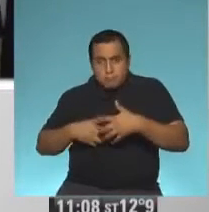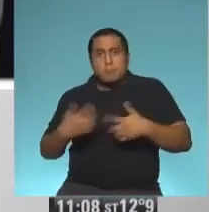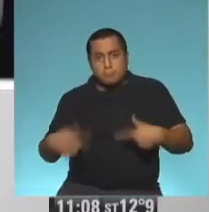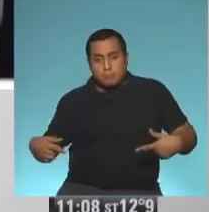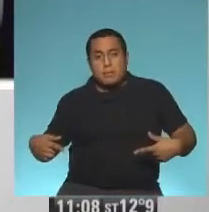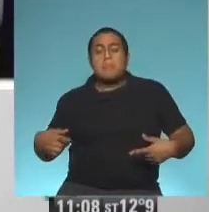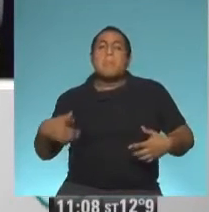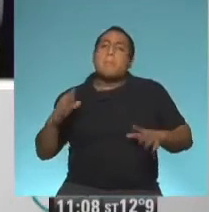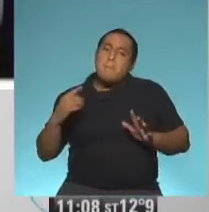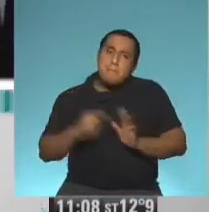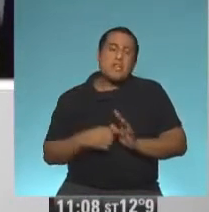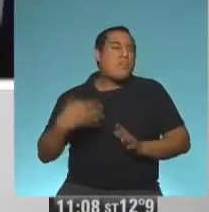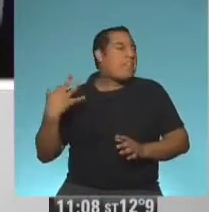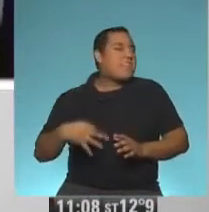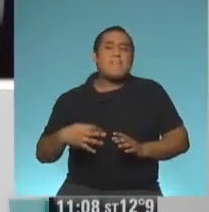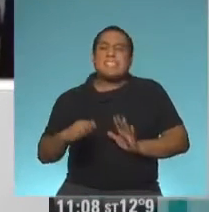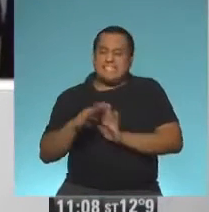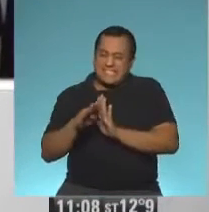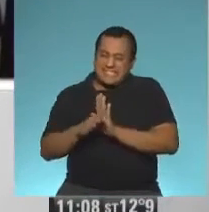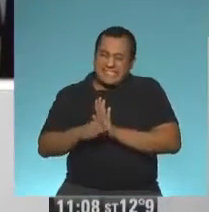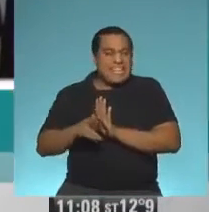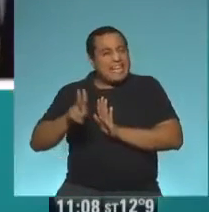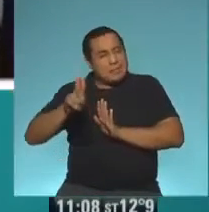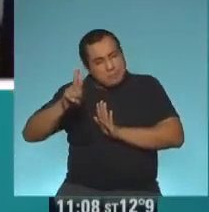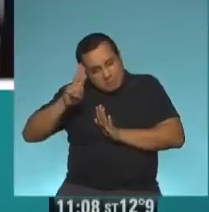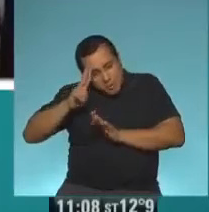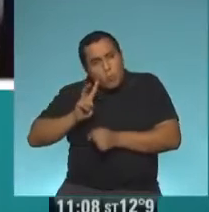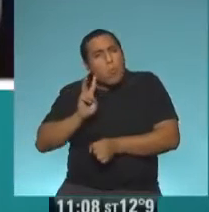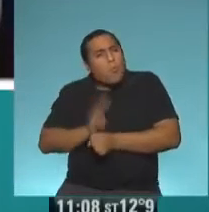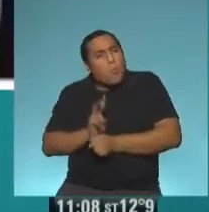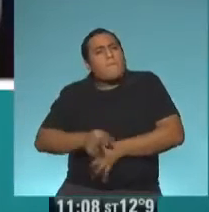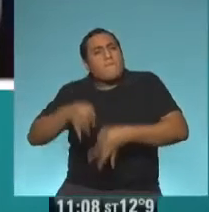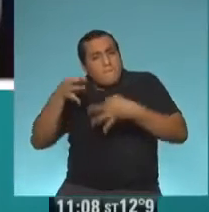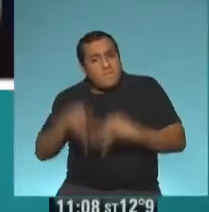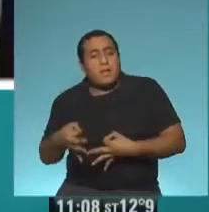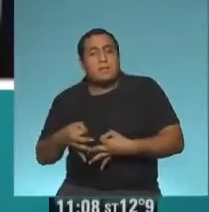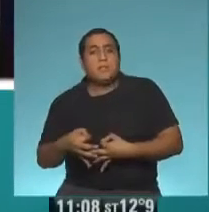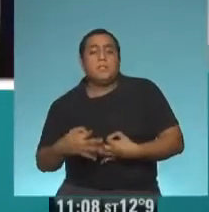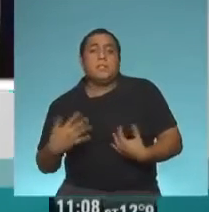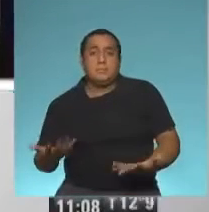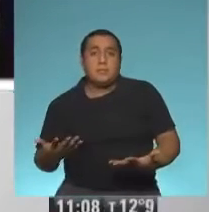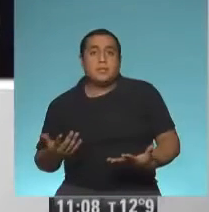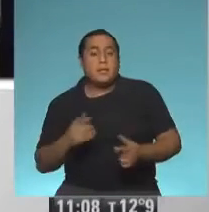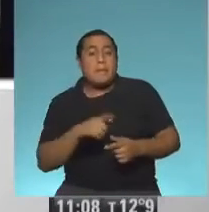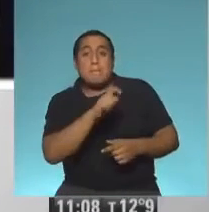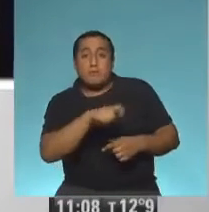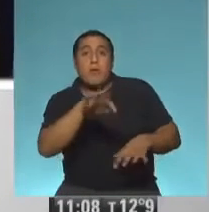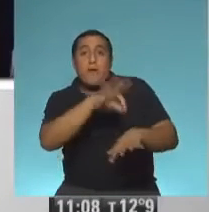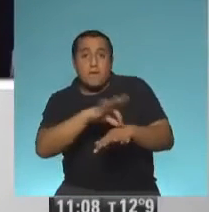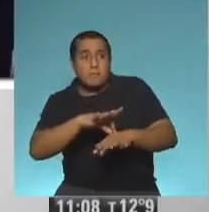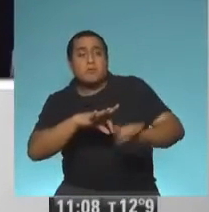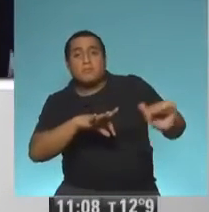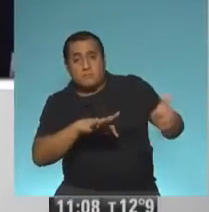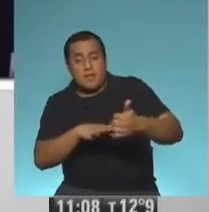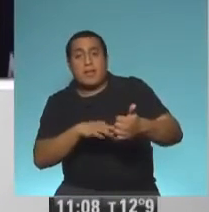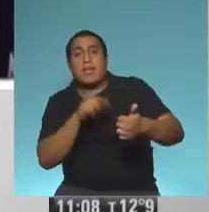a tomar absolutamente todos los recaudos posibles, inclusive está testeando a los pacientes que vienen a